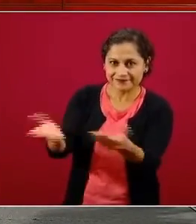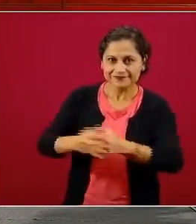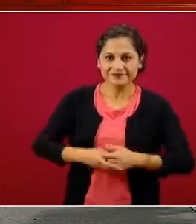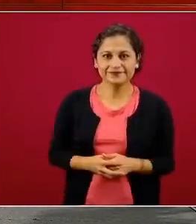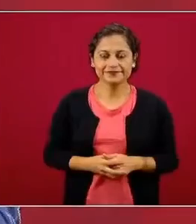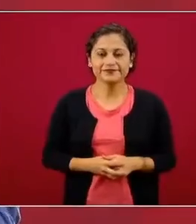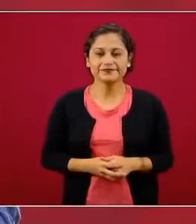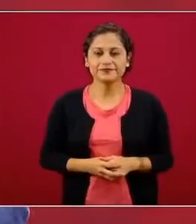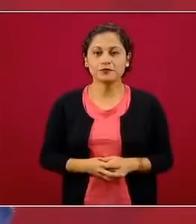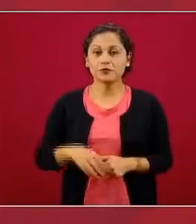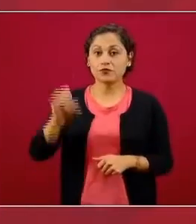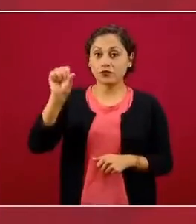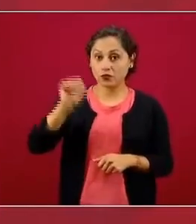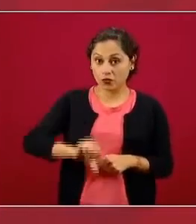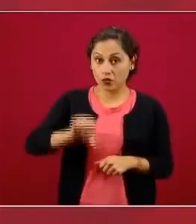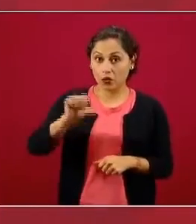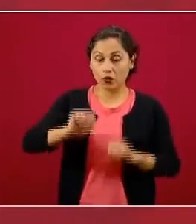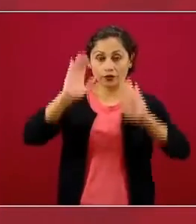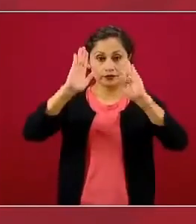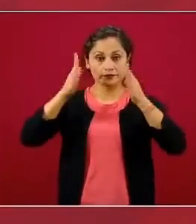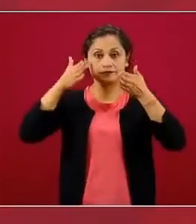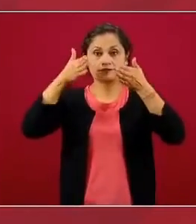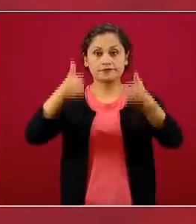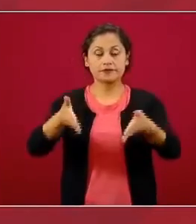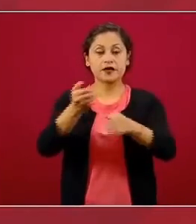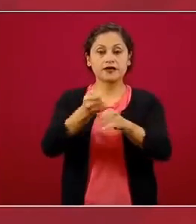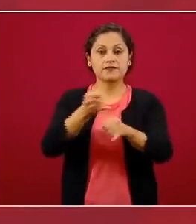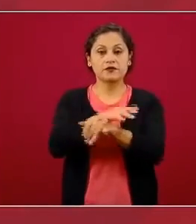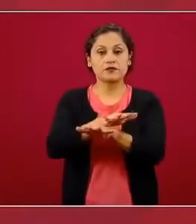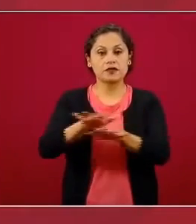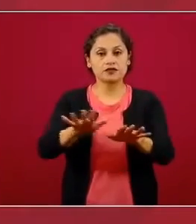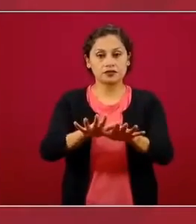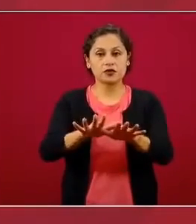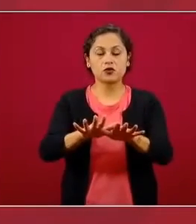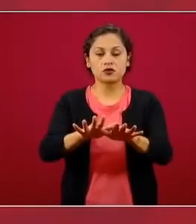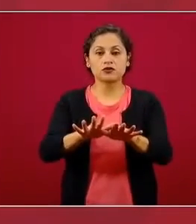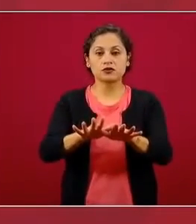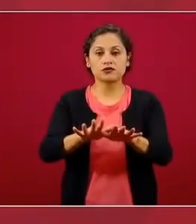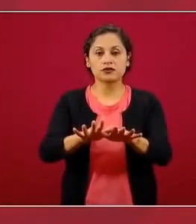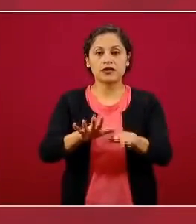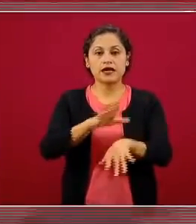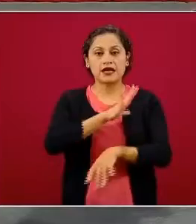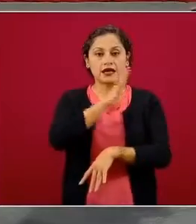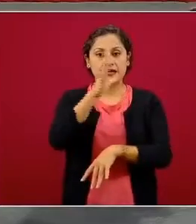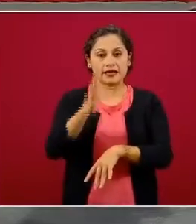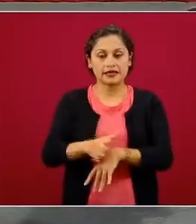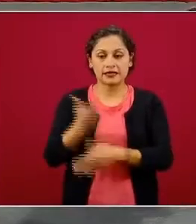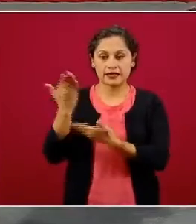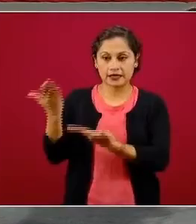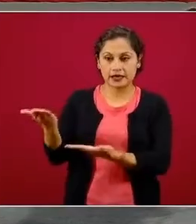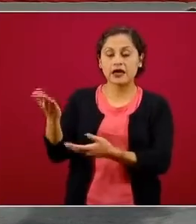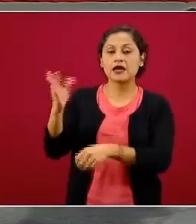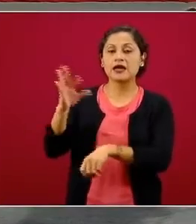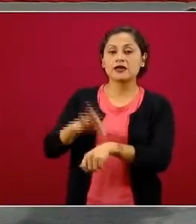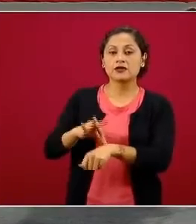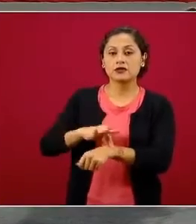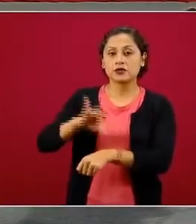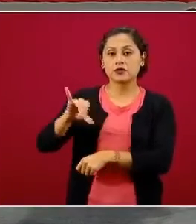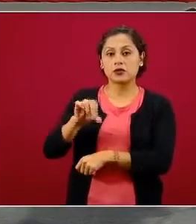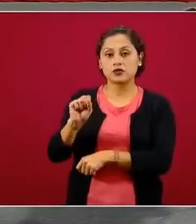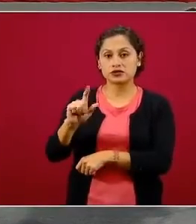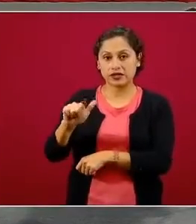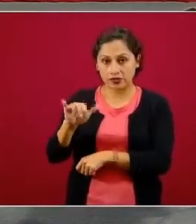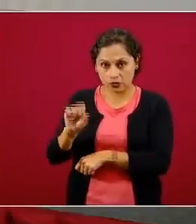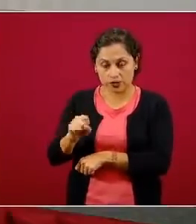hoy a centrarnos en el informe técnico que le pediré al doctor José Luis Salomía, si es tan amable de presentar, y